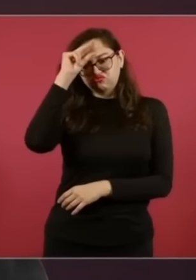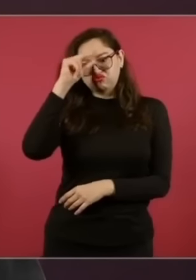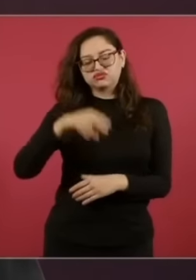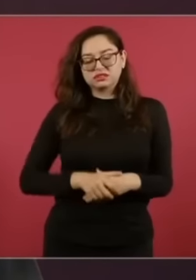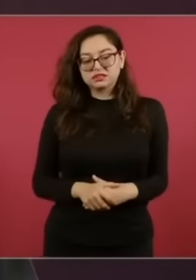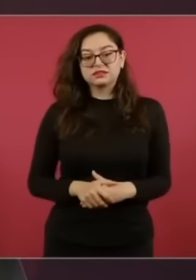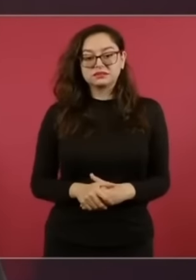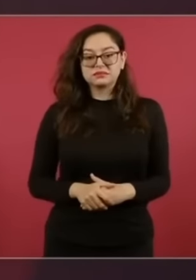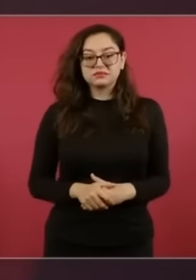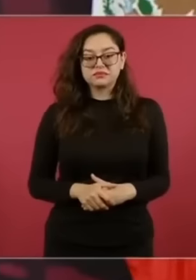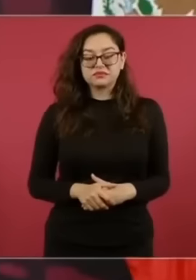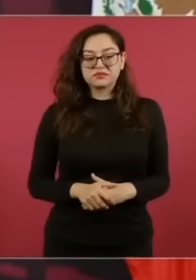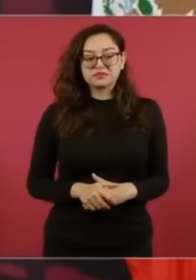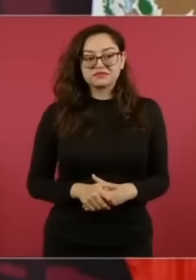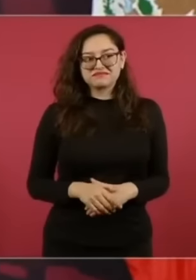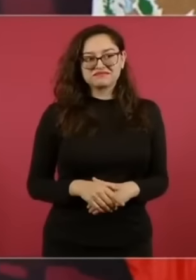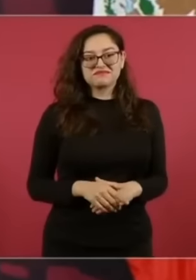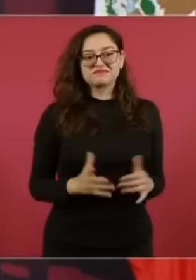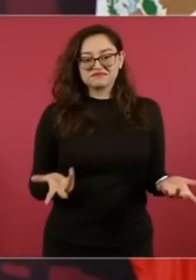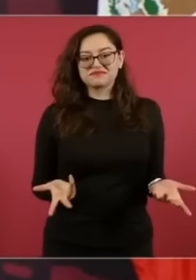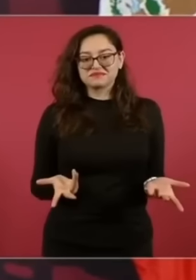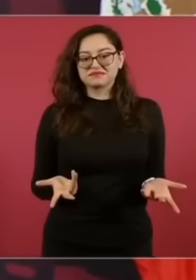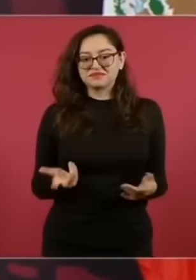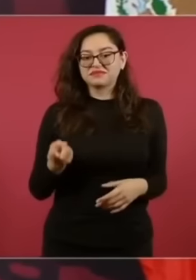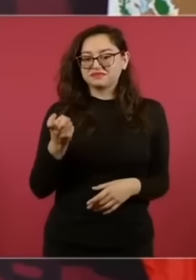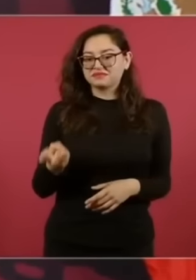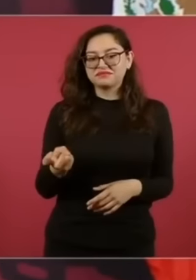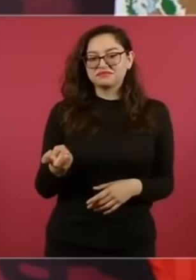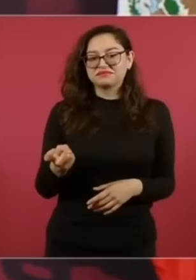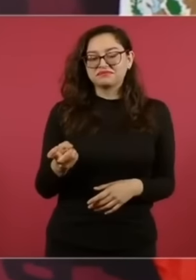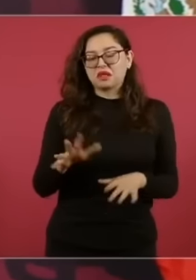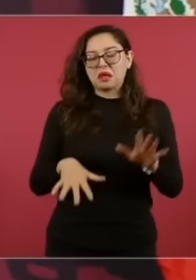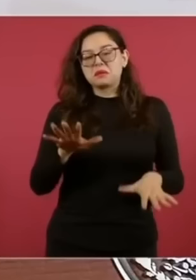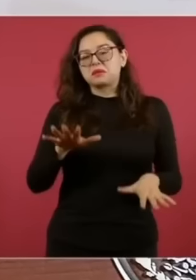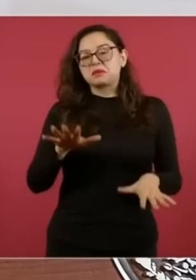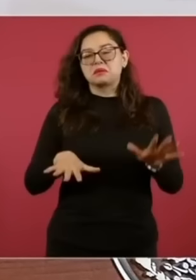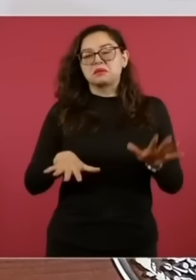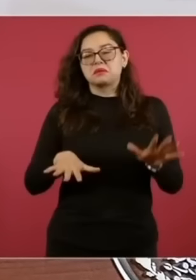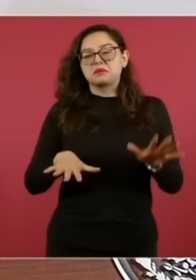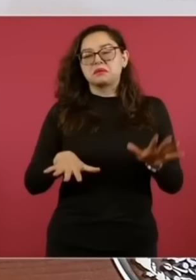Entonces, eso, por lo general, se desconoce.